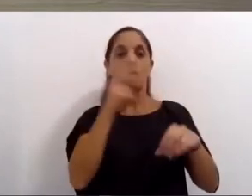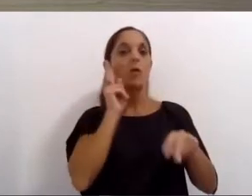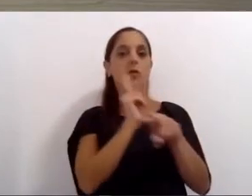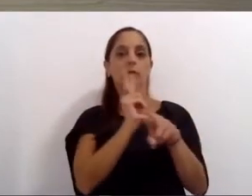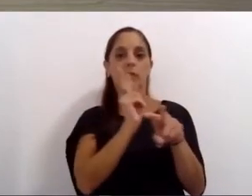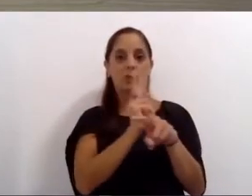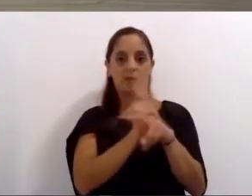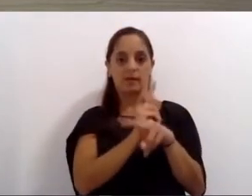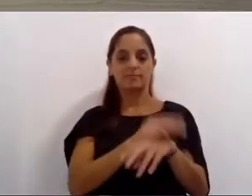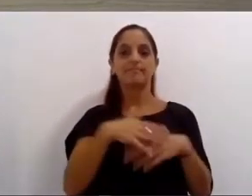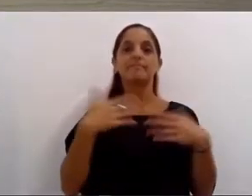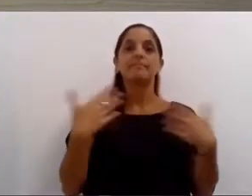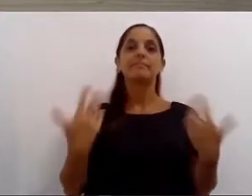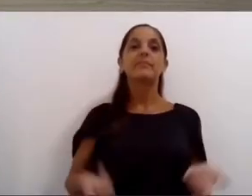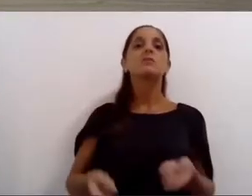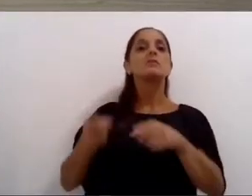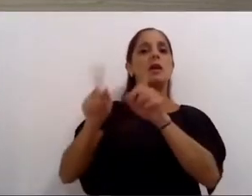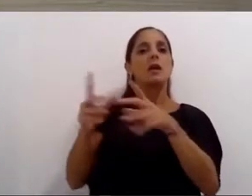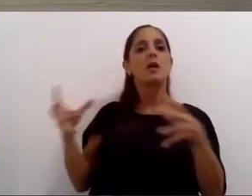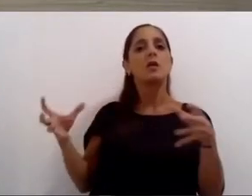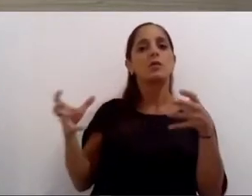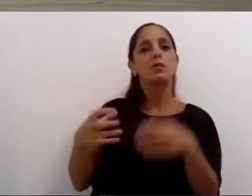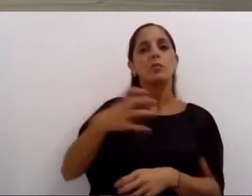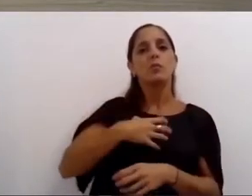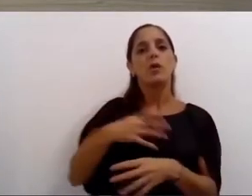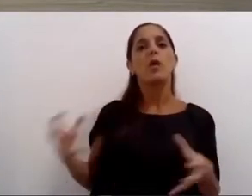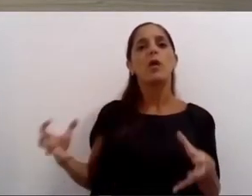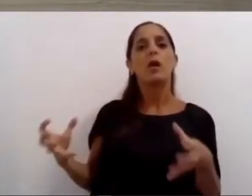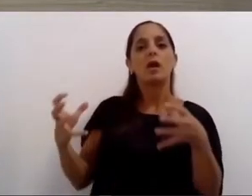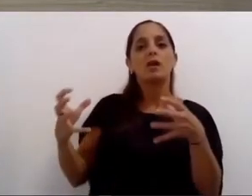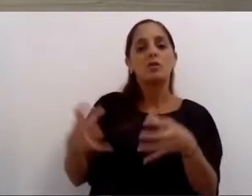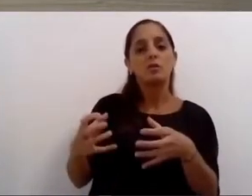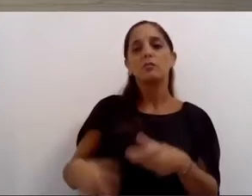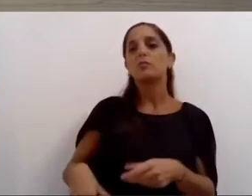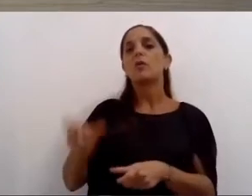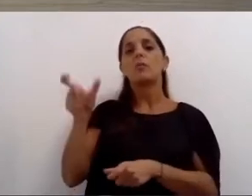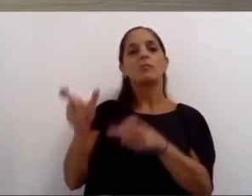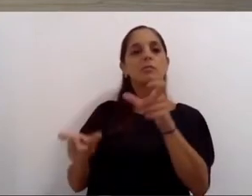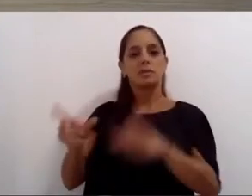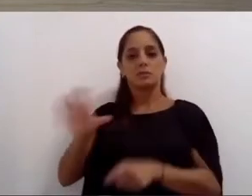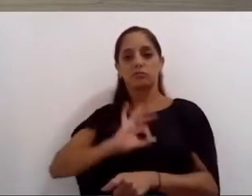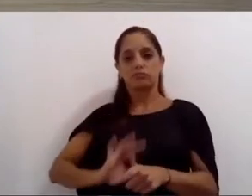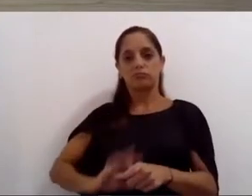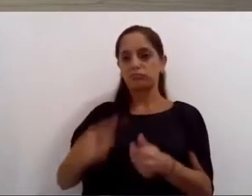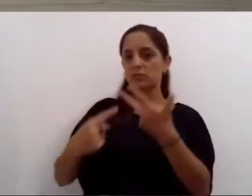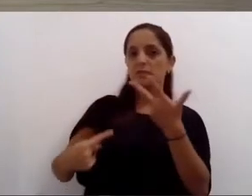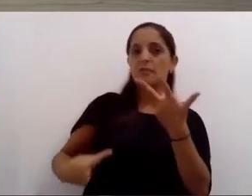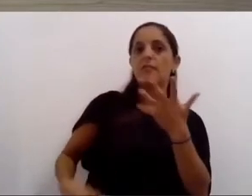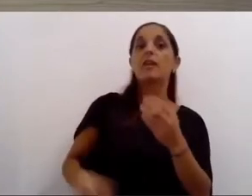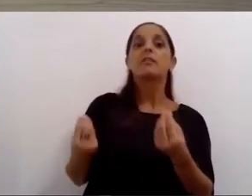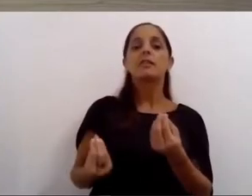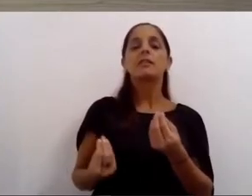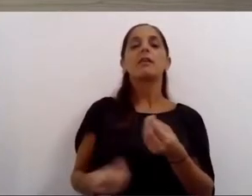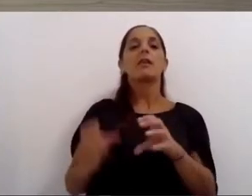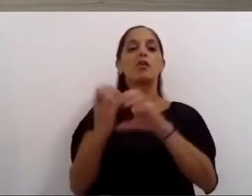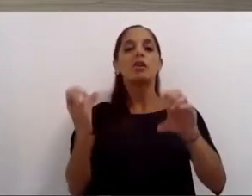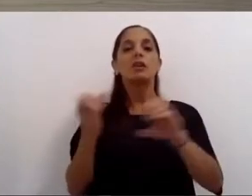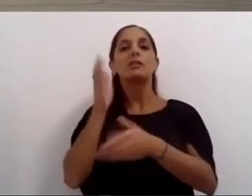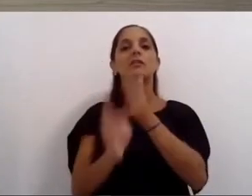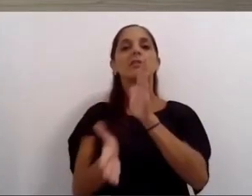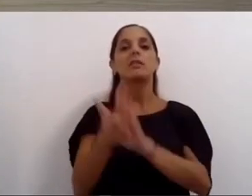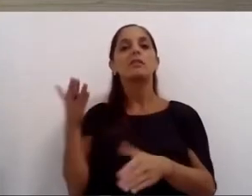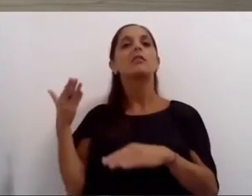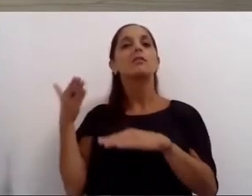alumnos docentes auxiliares de educación podrán acceder al boleto educativo gratuito impulsado por el gobierno de Santa Fe